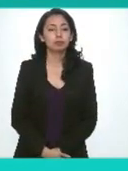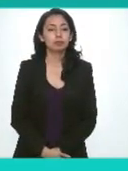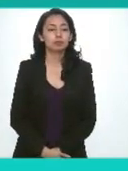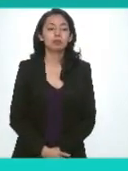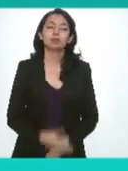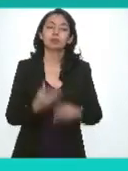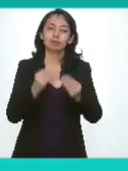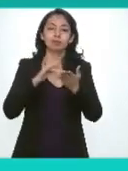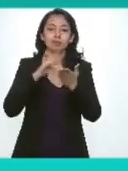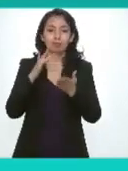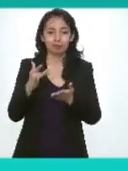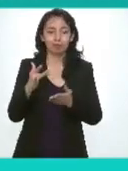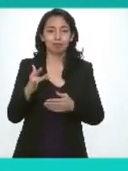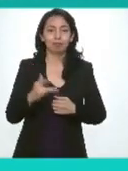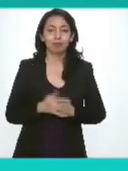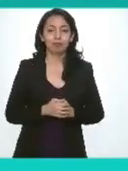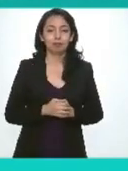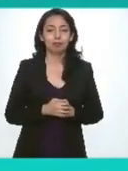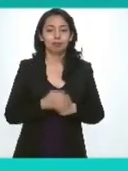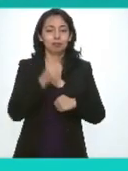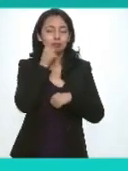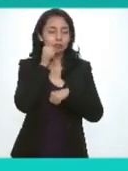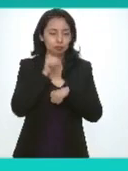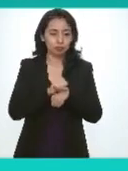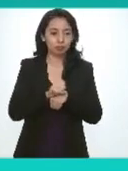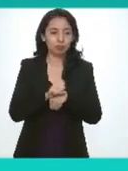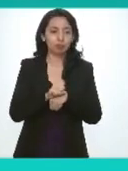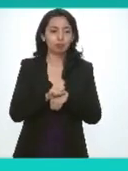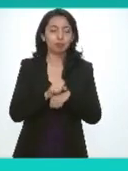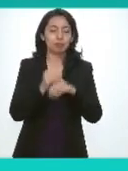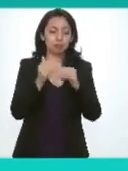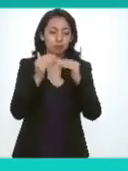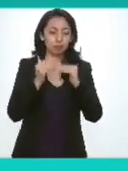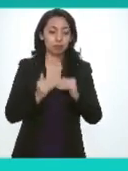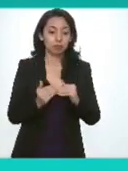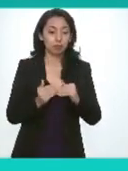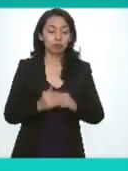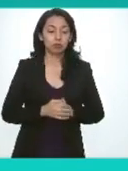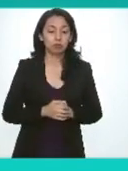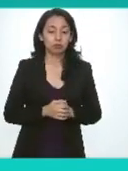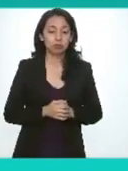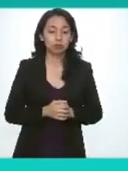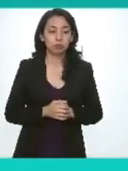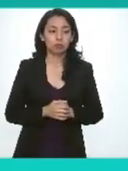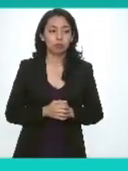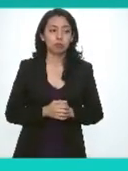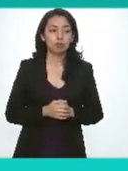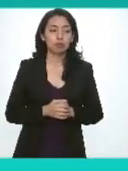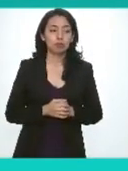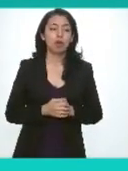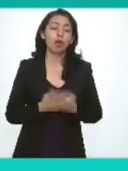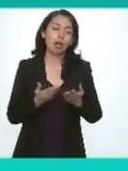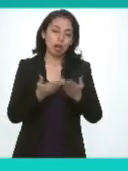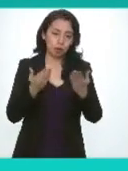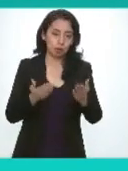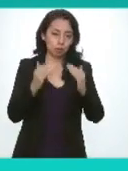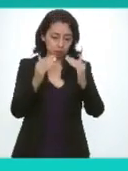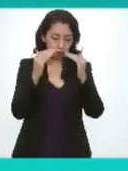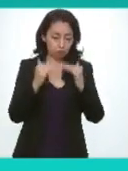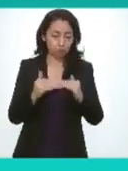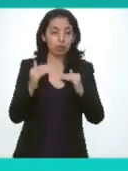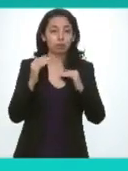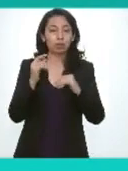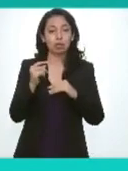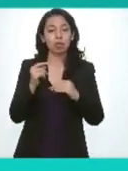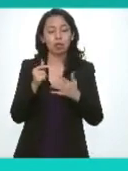muchas gracias muchas gracias secretario pues eh dicho lo anterior vamos a continuar ahora con